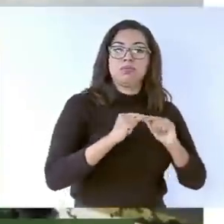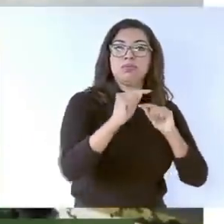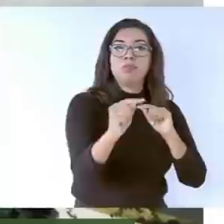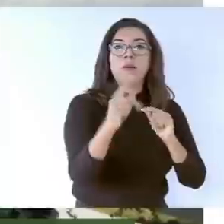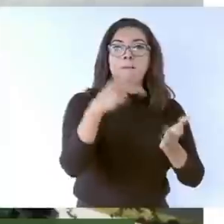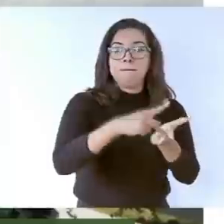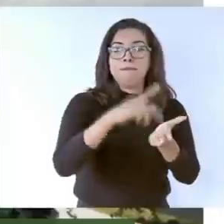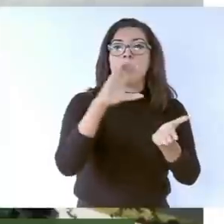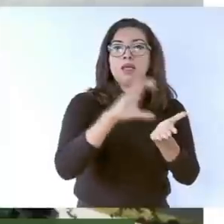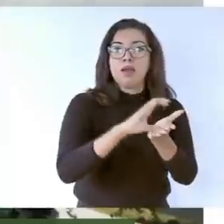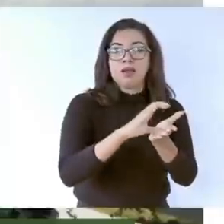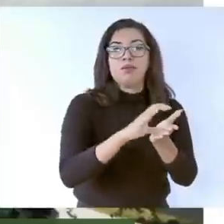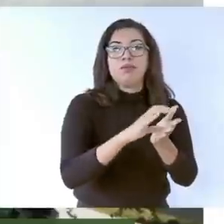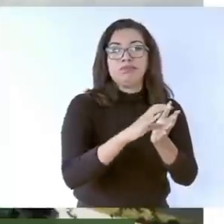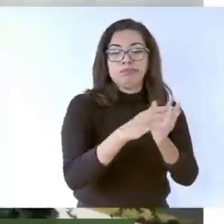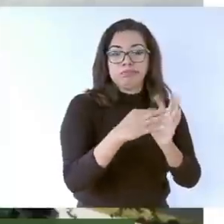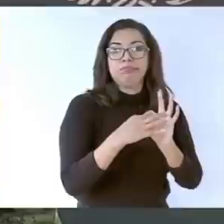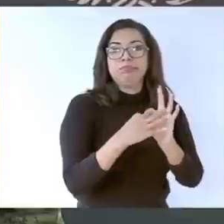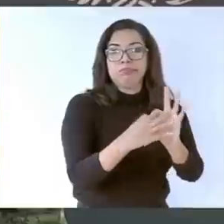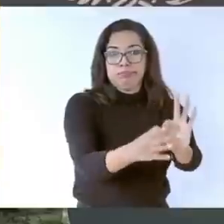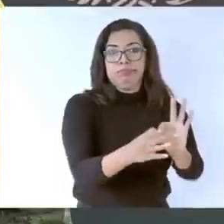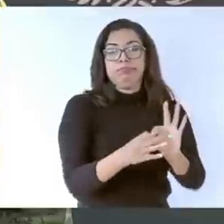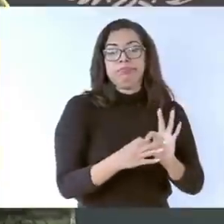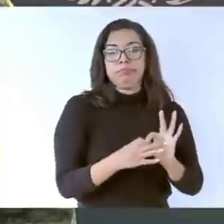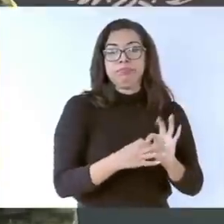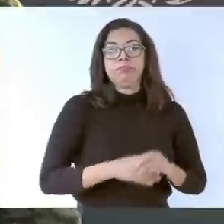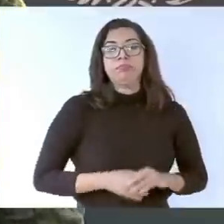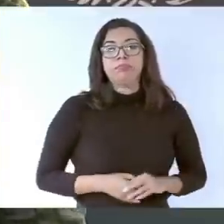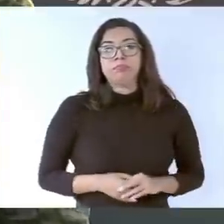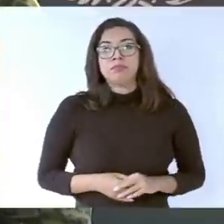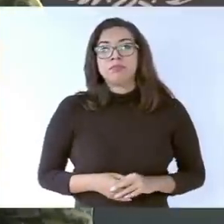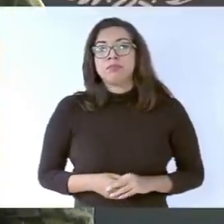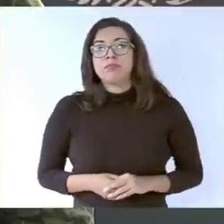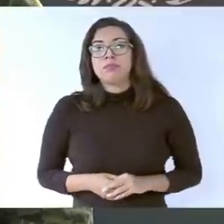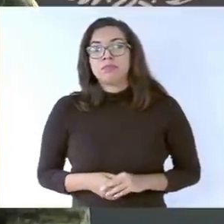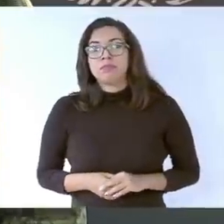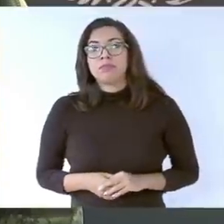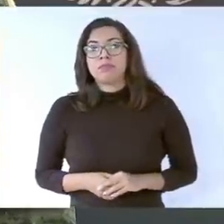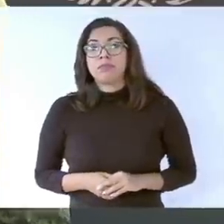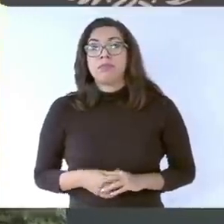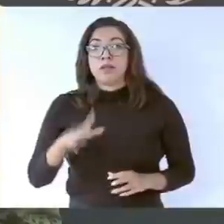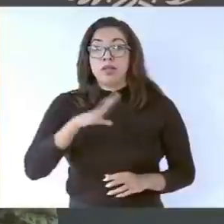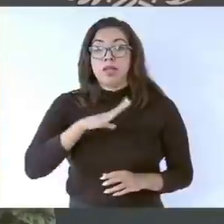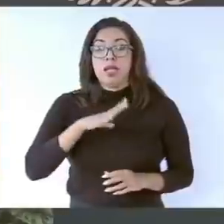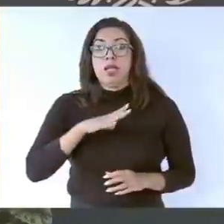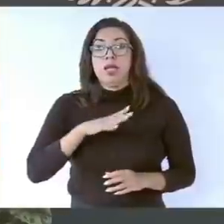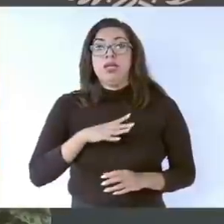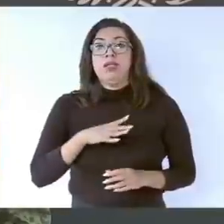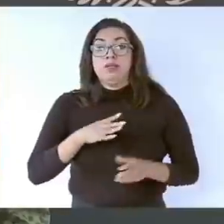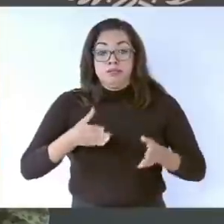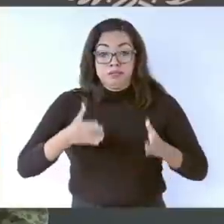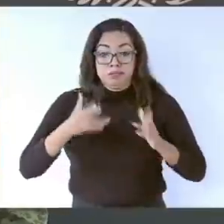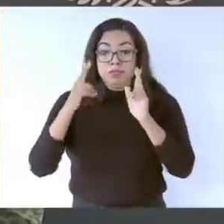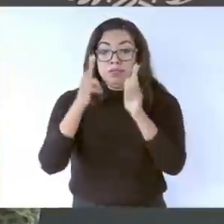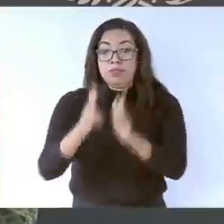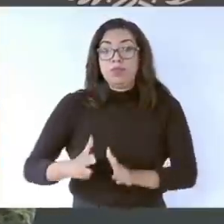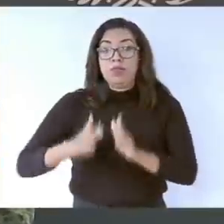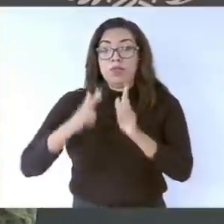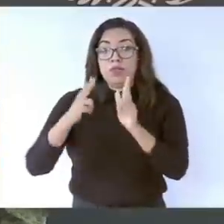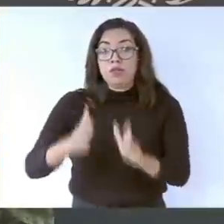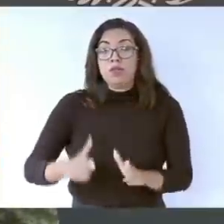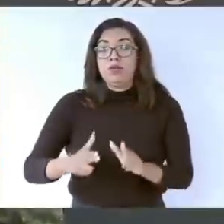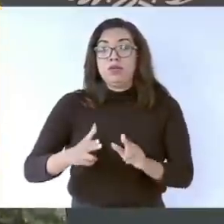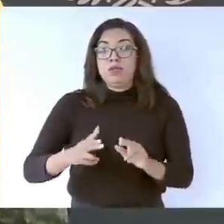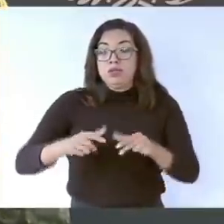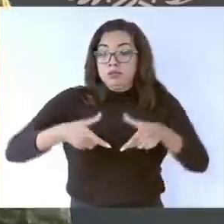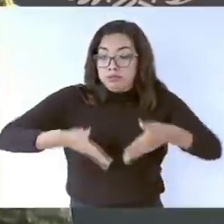intermedios a través de paraderos. Resuelto por una doble vía electrificada soportada en una estructura elevada de 9 a